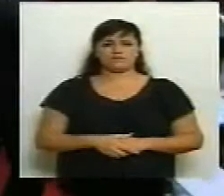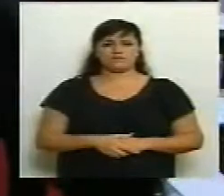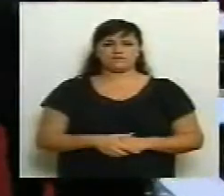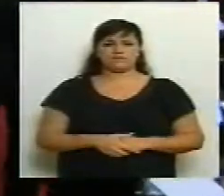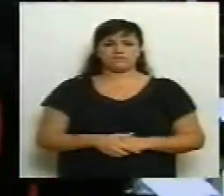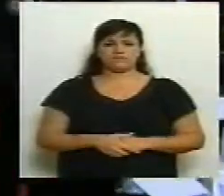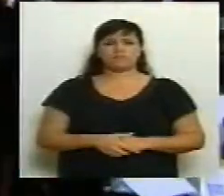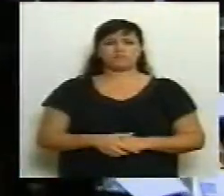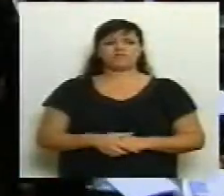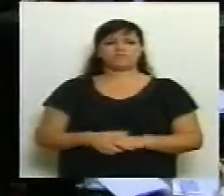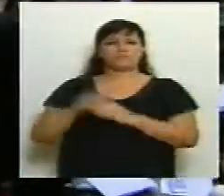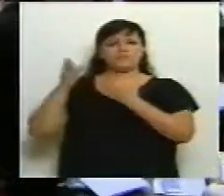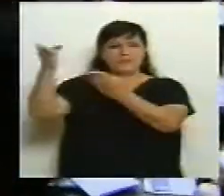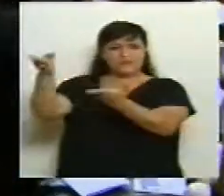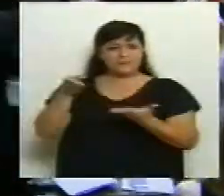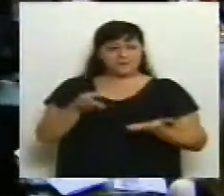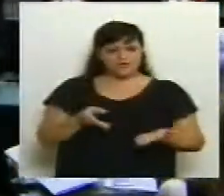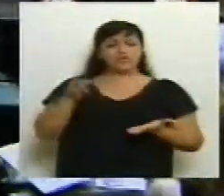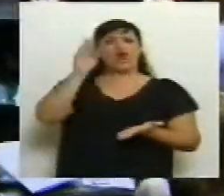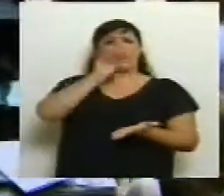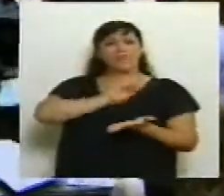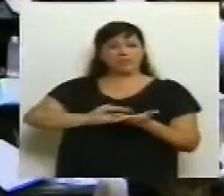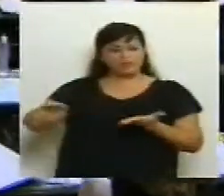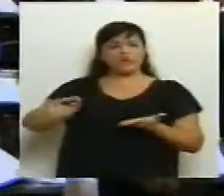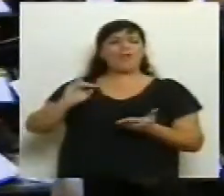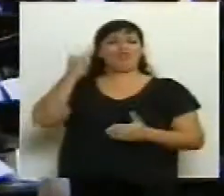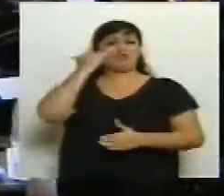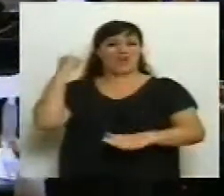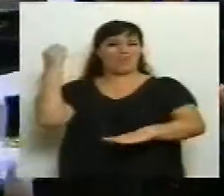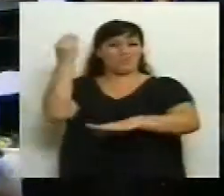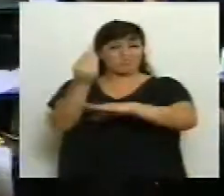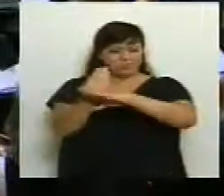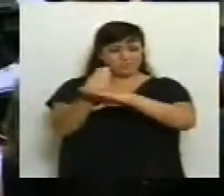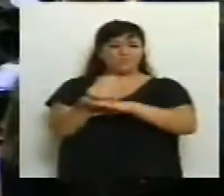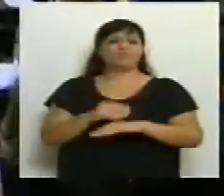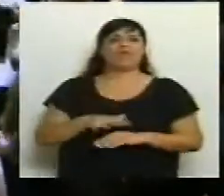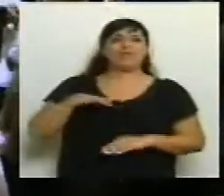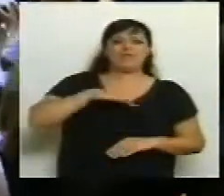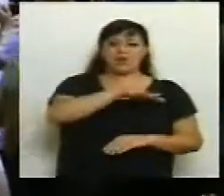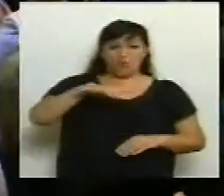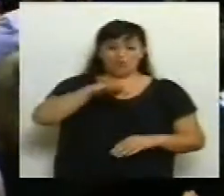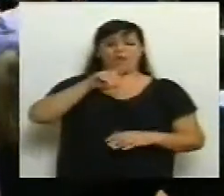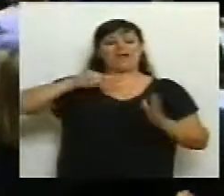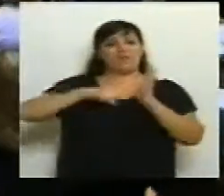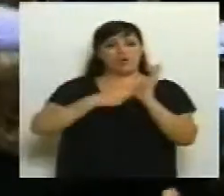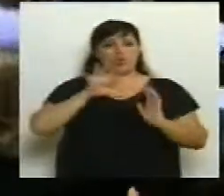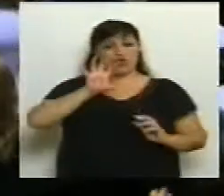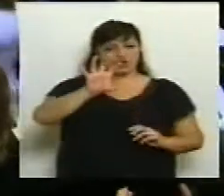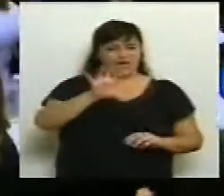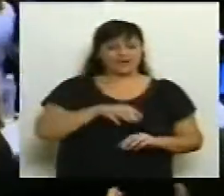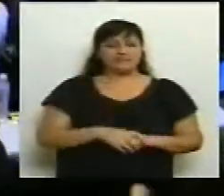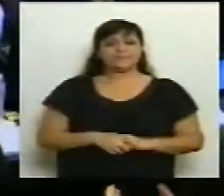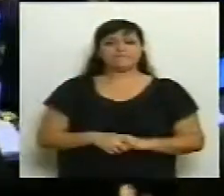Invito al diputado electo por el Distrito de la Provincia de Buenos Aires